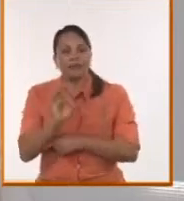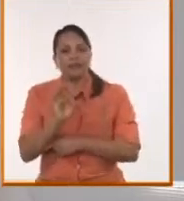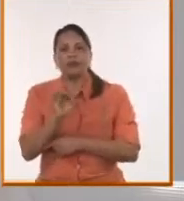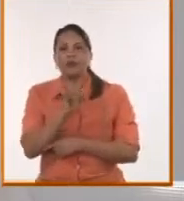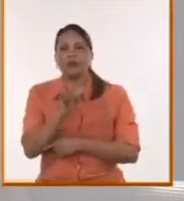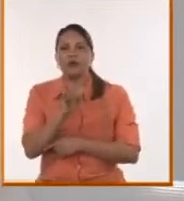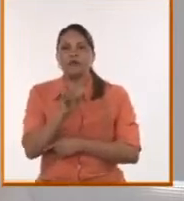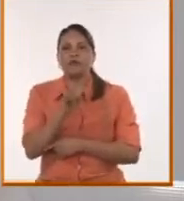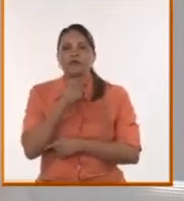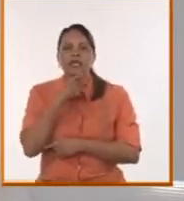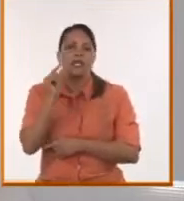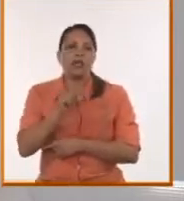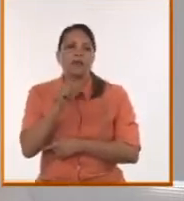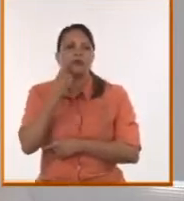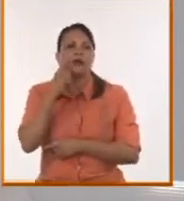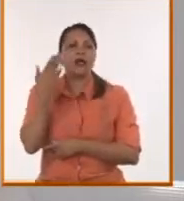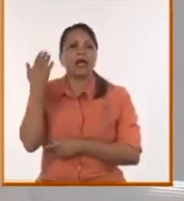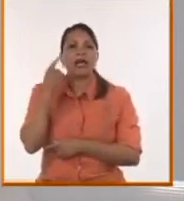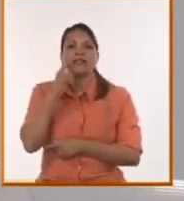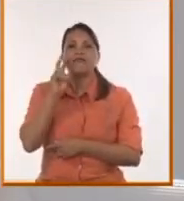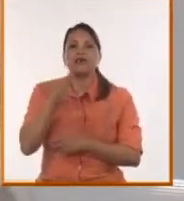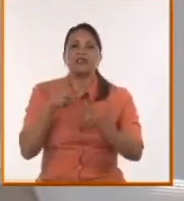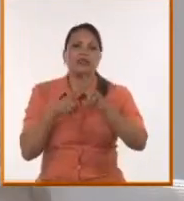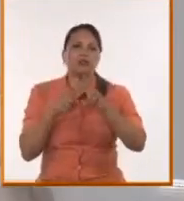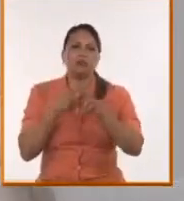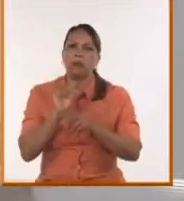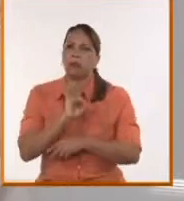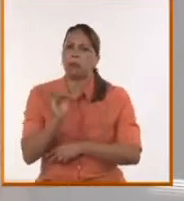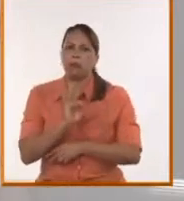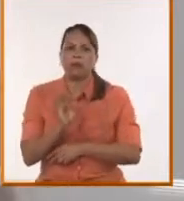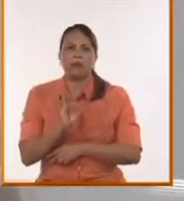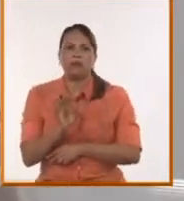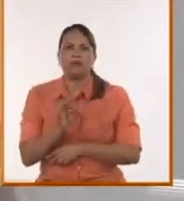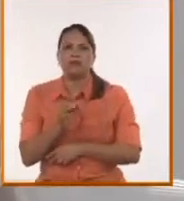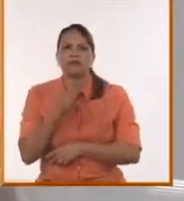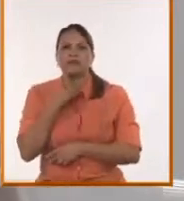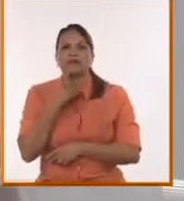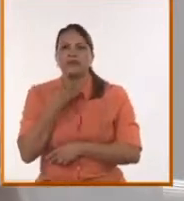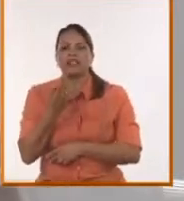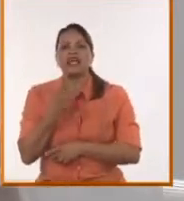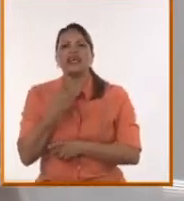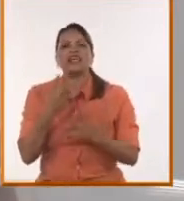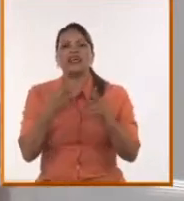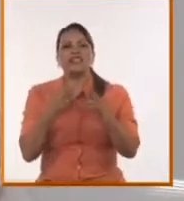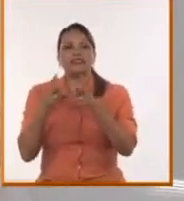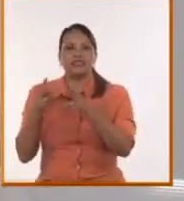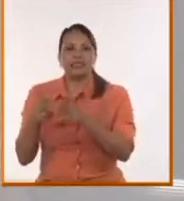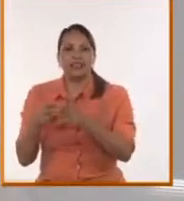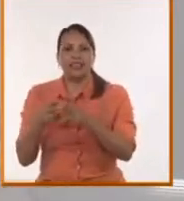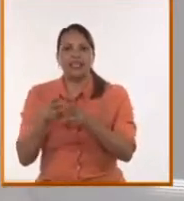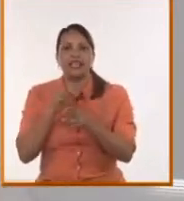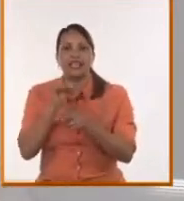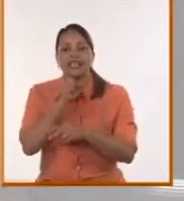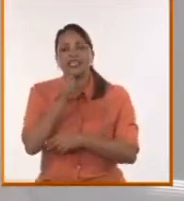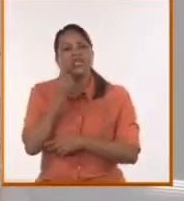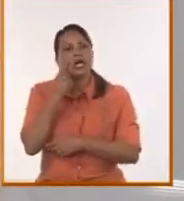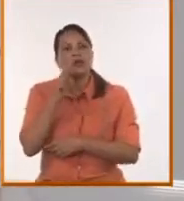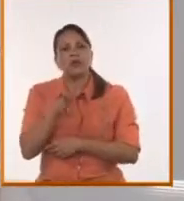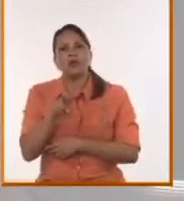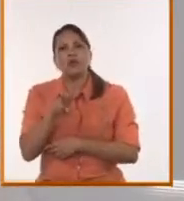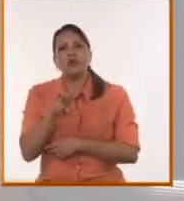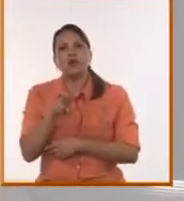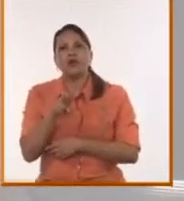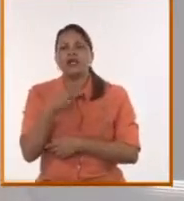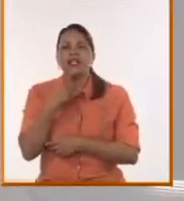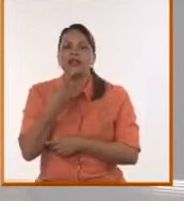que, pues, la gente ya no veía la televisión. Incluso se sabe, hay un gran recorte dentro de esos medios de comunicación que ya no les da el sustento,